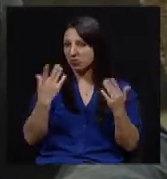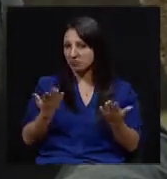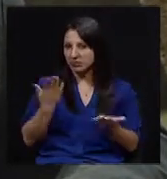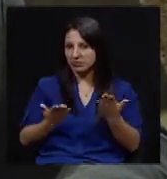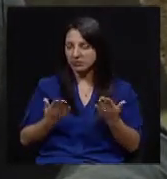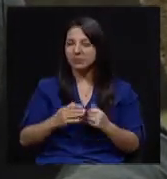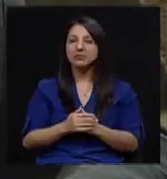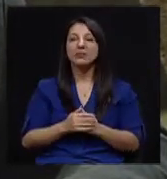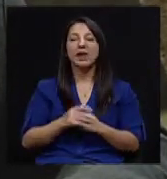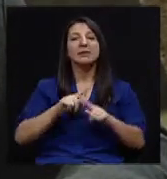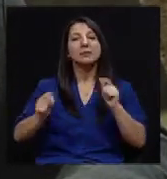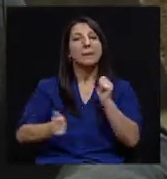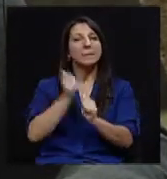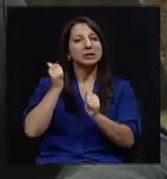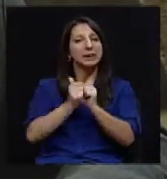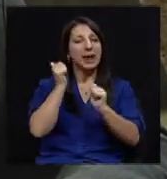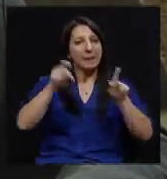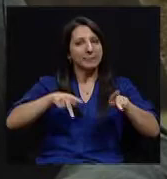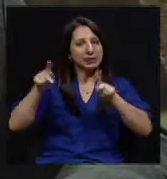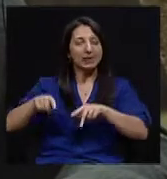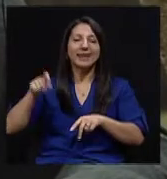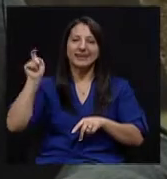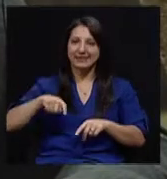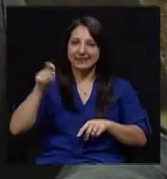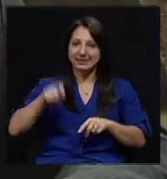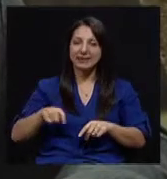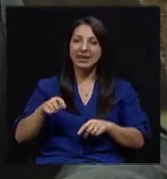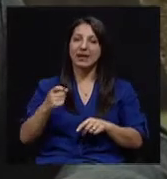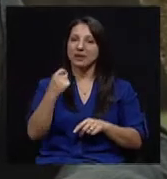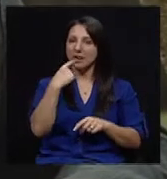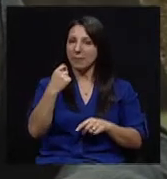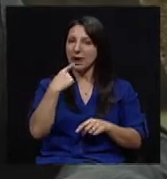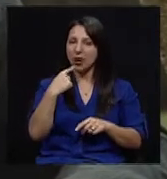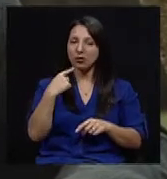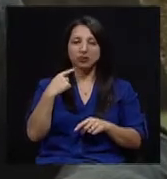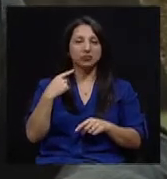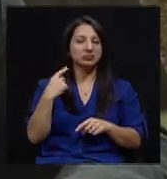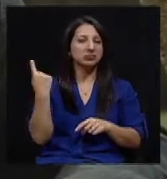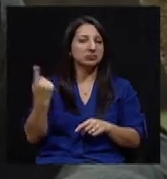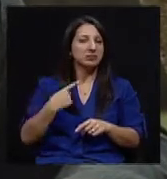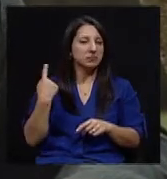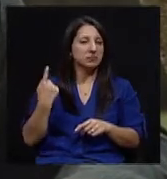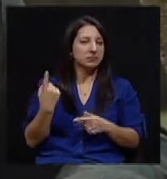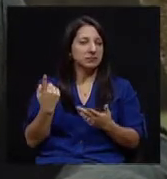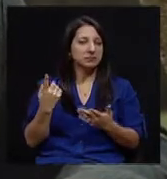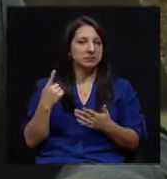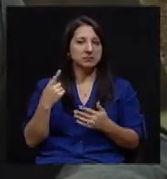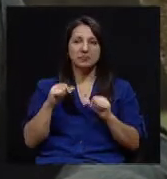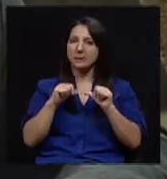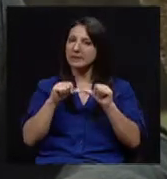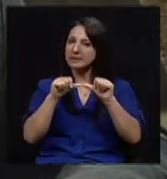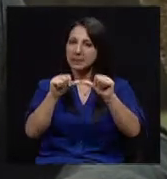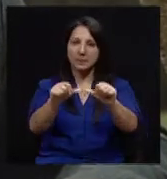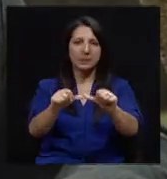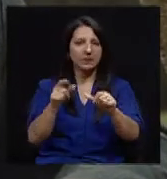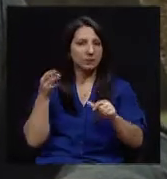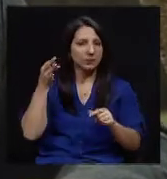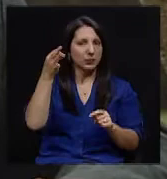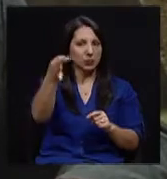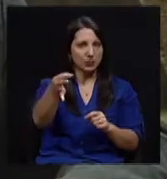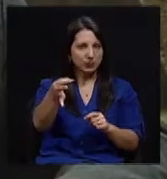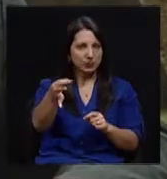Sin embargo la gran mayoría de las personas sí van a tener que tomar fármacos de manera persistente a futuro.